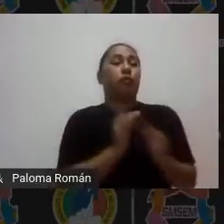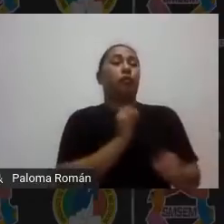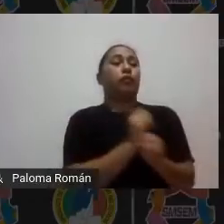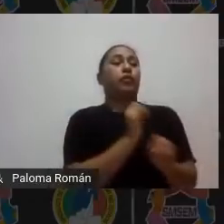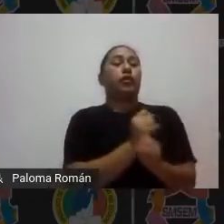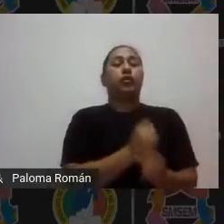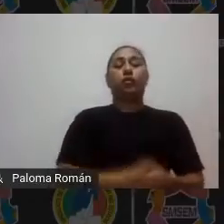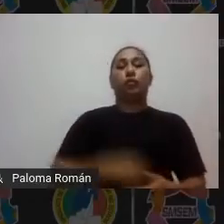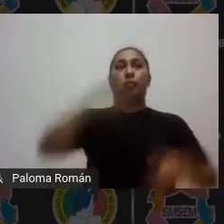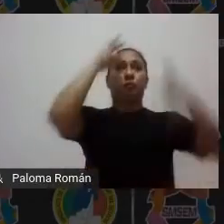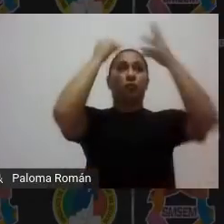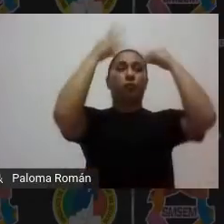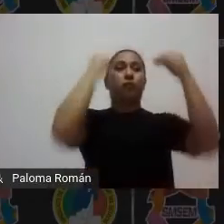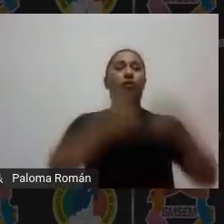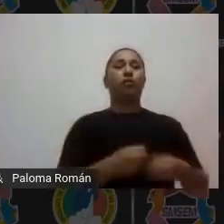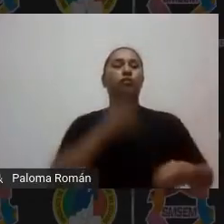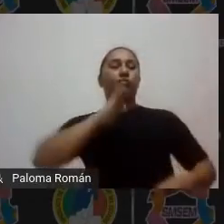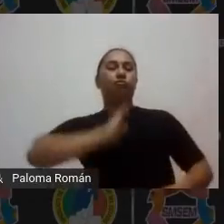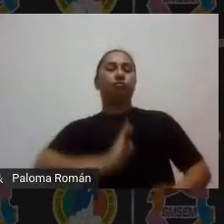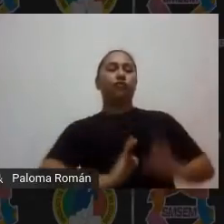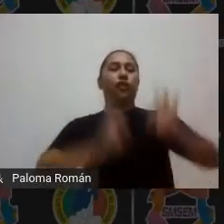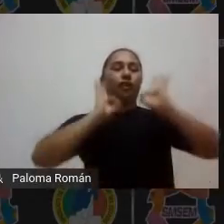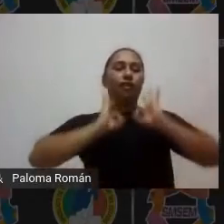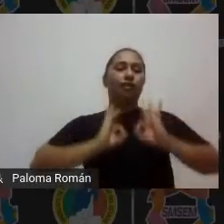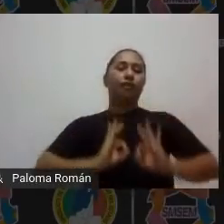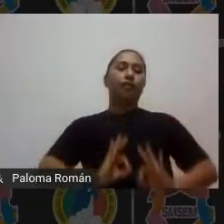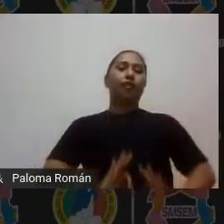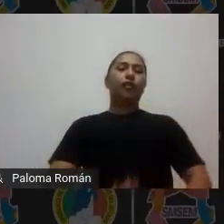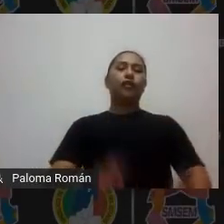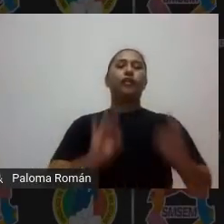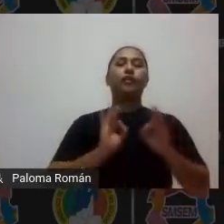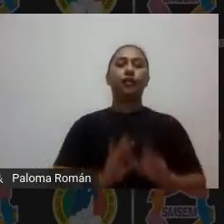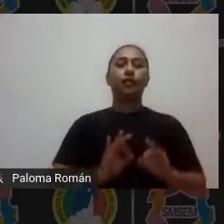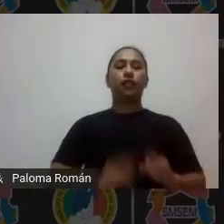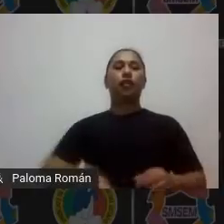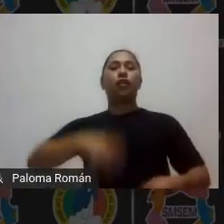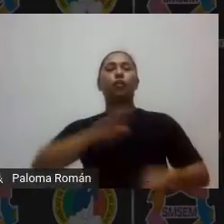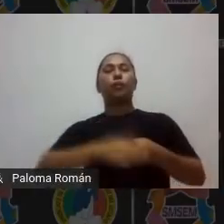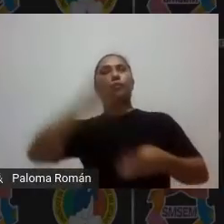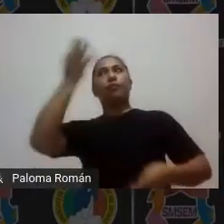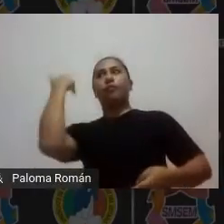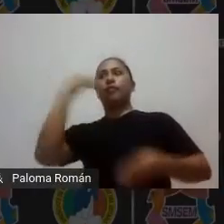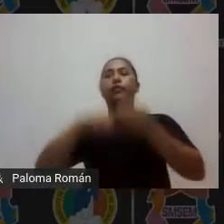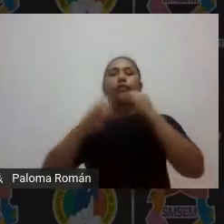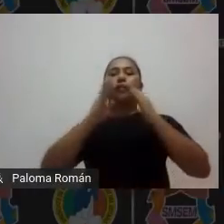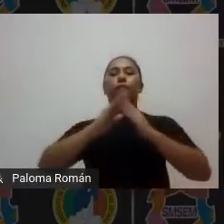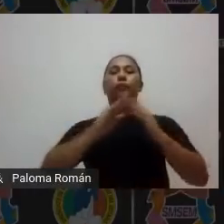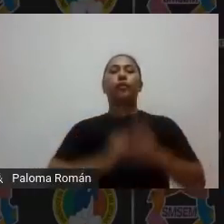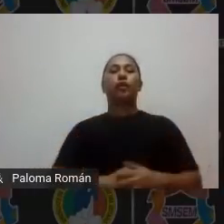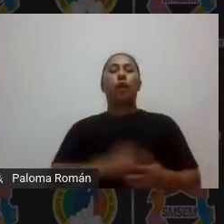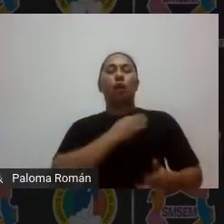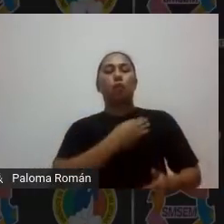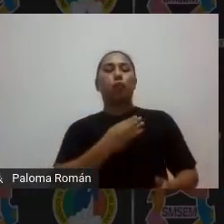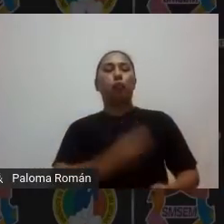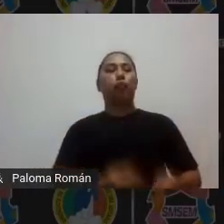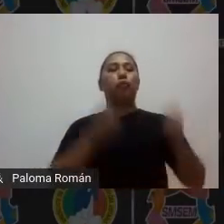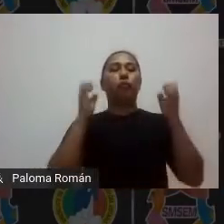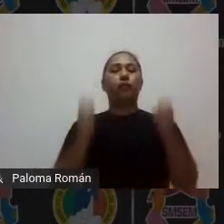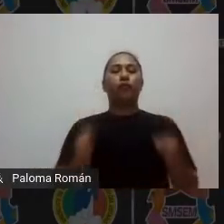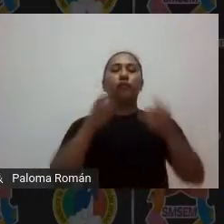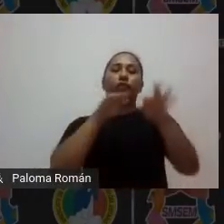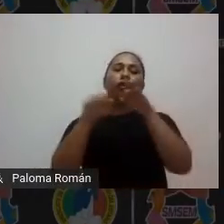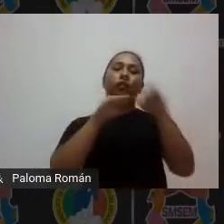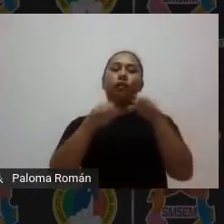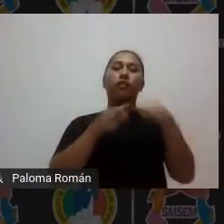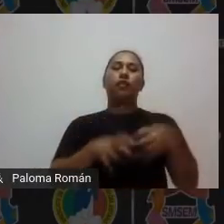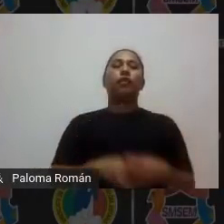tranquilamente lo pueden dejar para actividades en la casa es más les pueden decir oigan un buen insumo del fenómeno